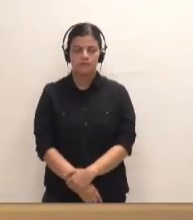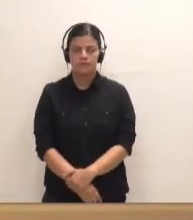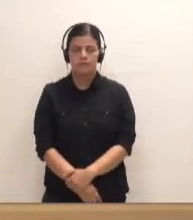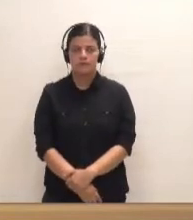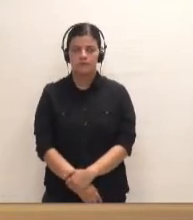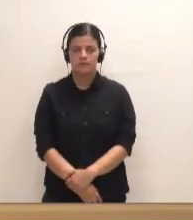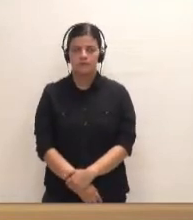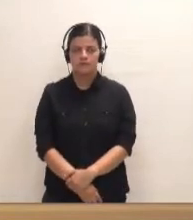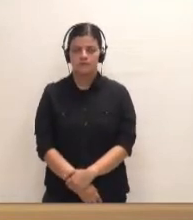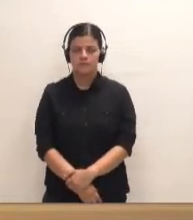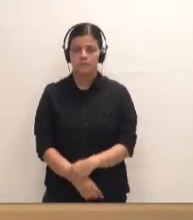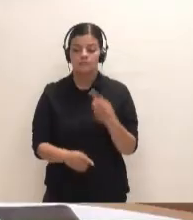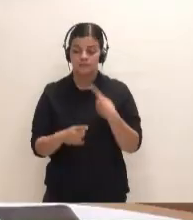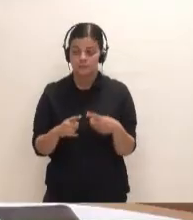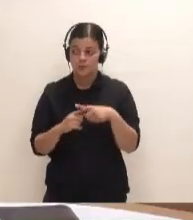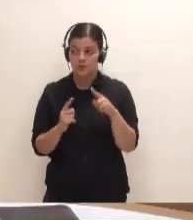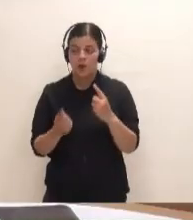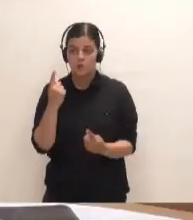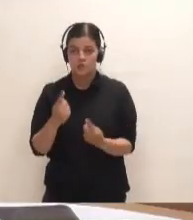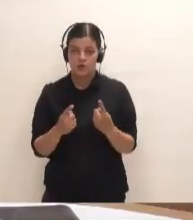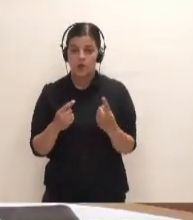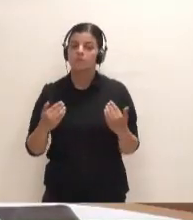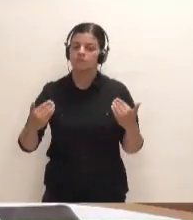Y ahí hay cosas que son responsabilidad del Cabildo.